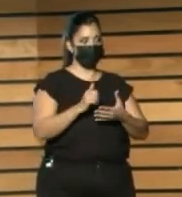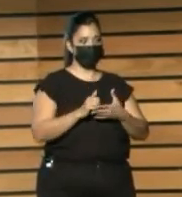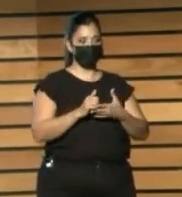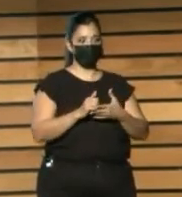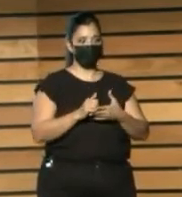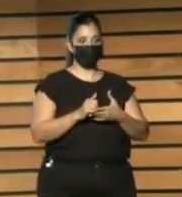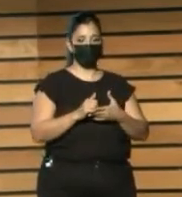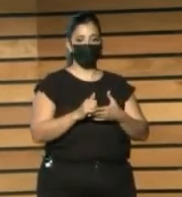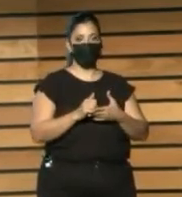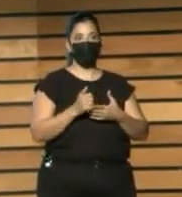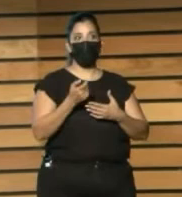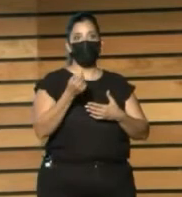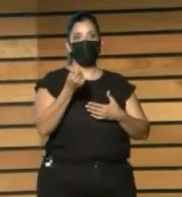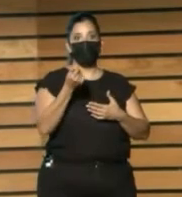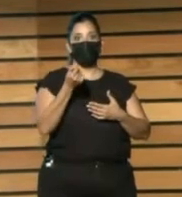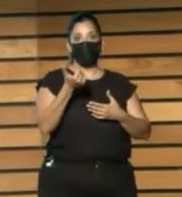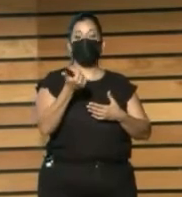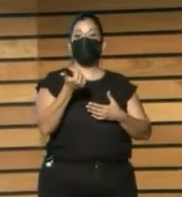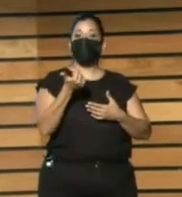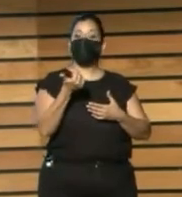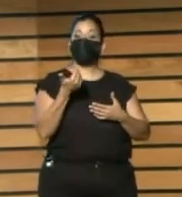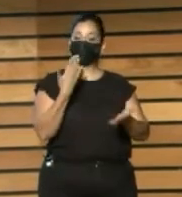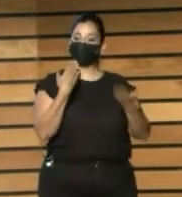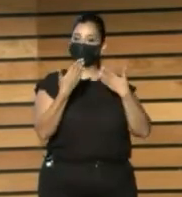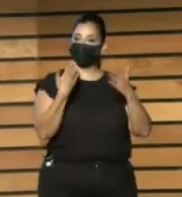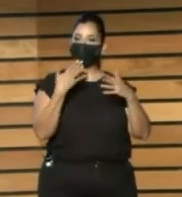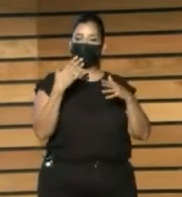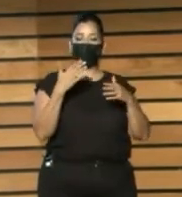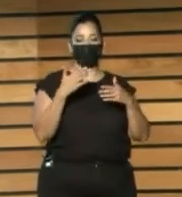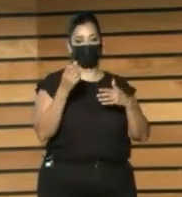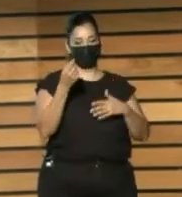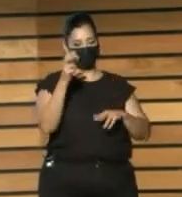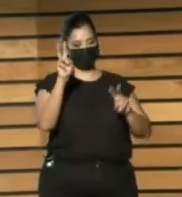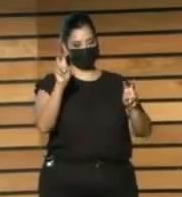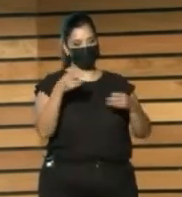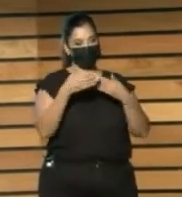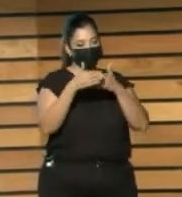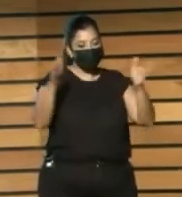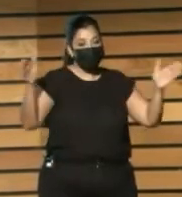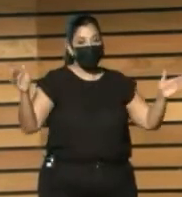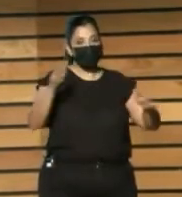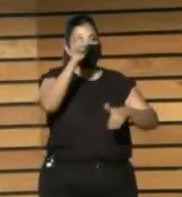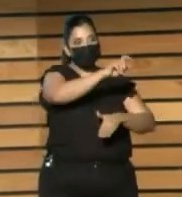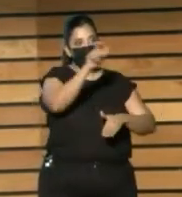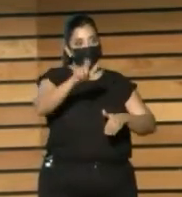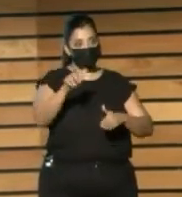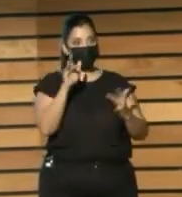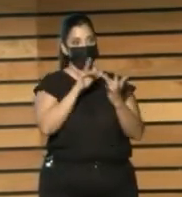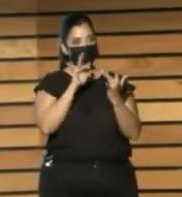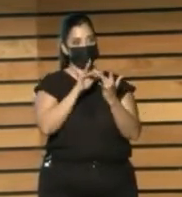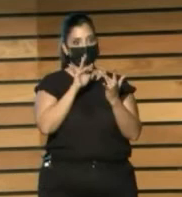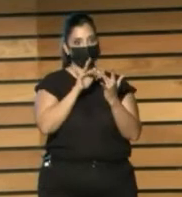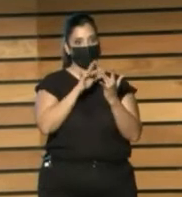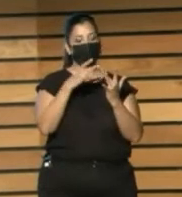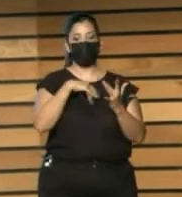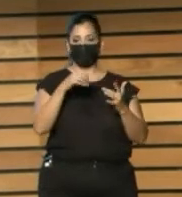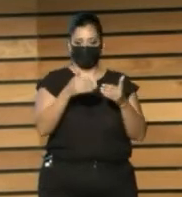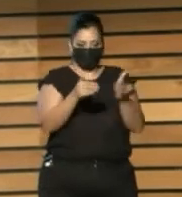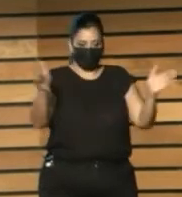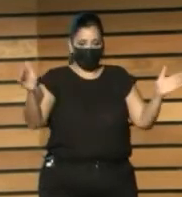Divulga De forma Exponencialmente O amplía Exponencialmente El número De personas Con las que Me puedo comunicar